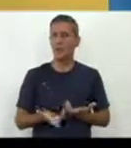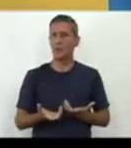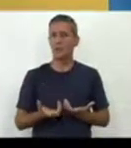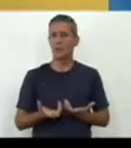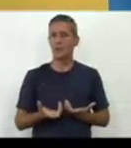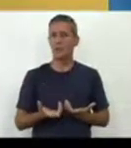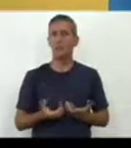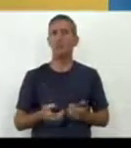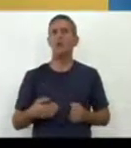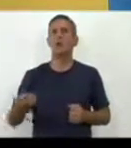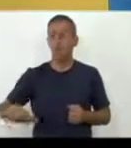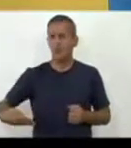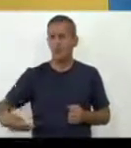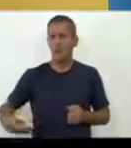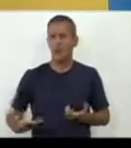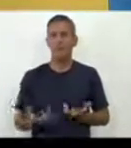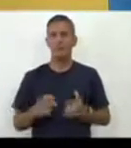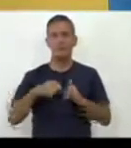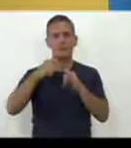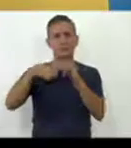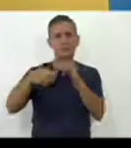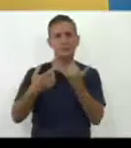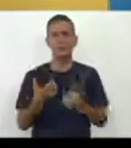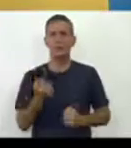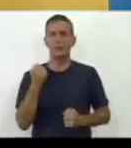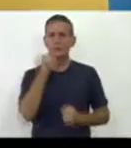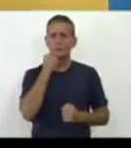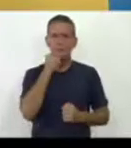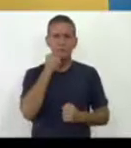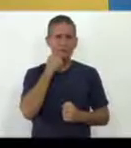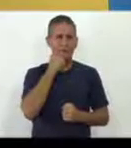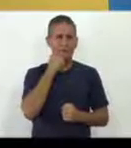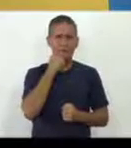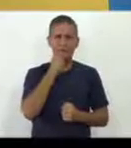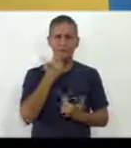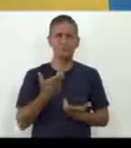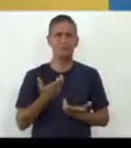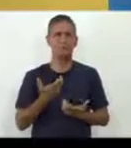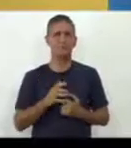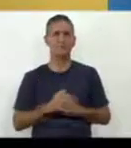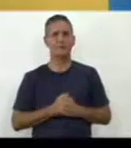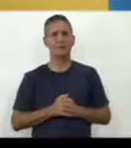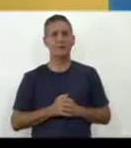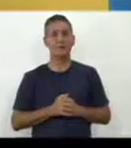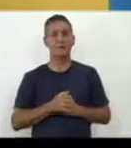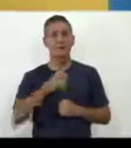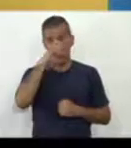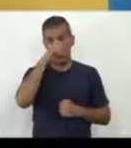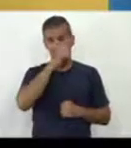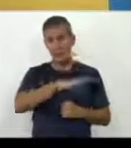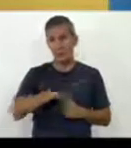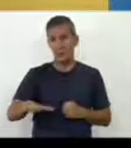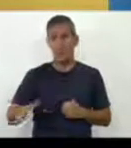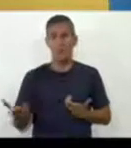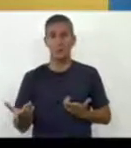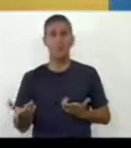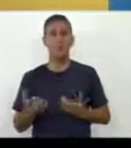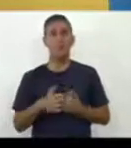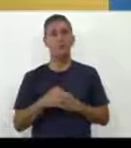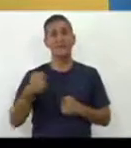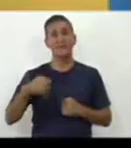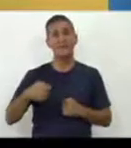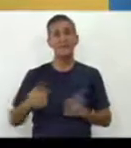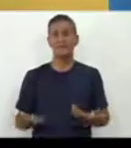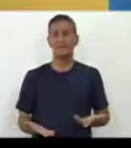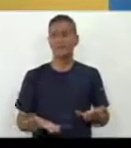ejemplo de cómo puede aprovecharse el audiovisual mucho más de lo que cotidianamente lo hacemos. Los niños y